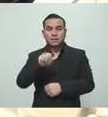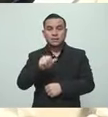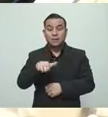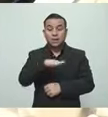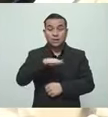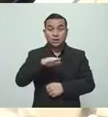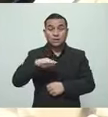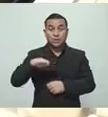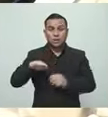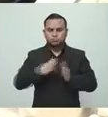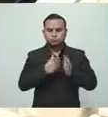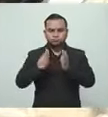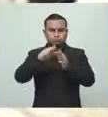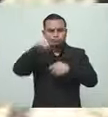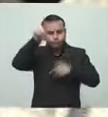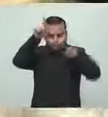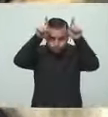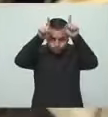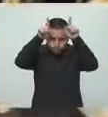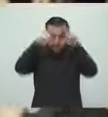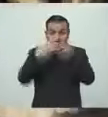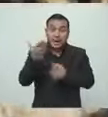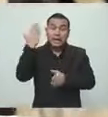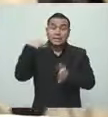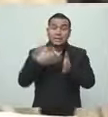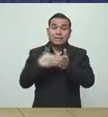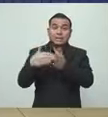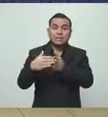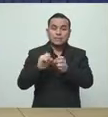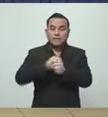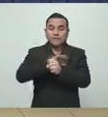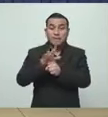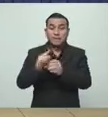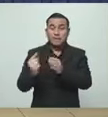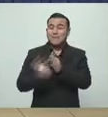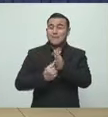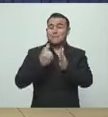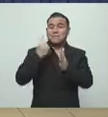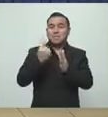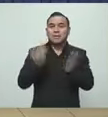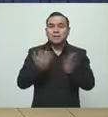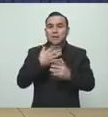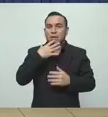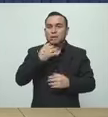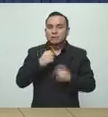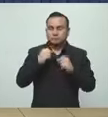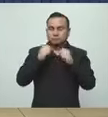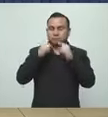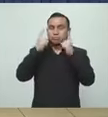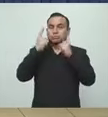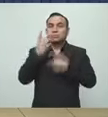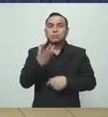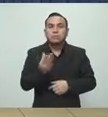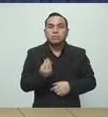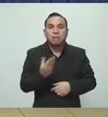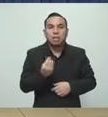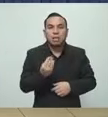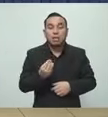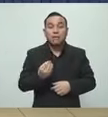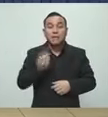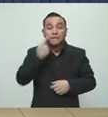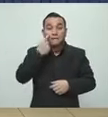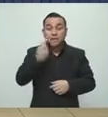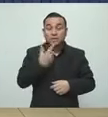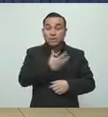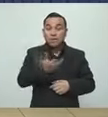fuimos los que empezamos a recibir pacientes con esta enfermedad, realmente asusta, porque ya la